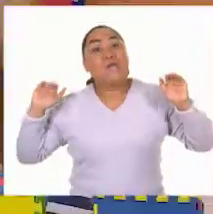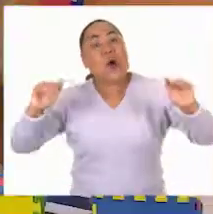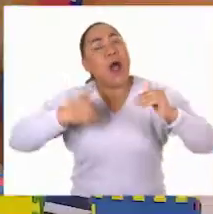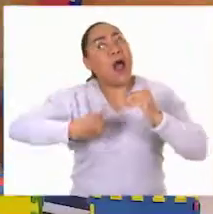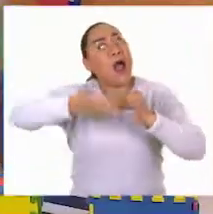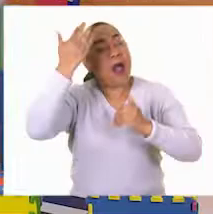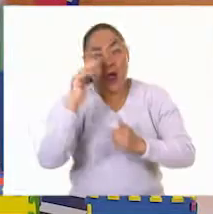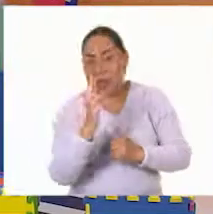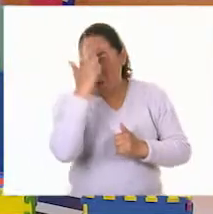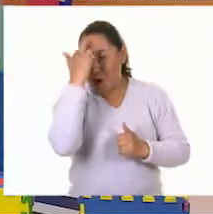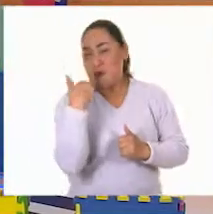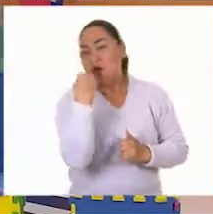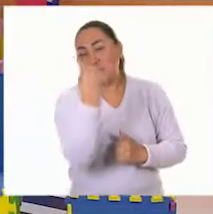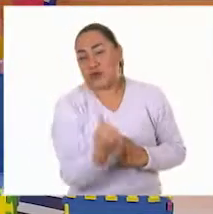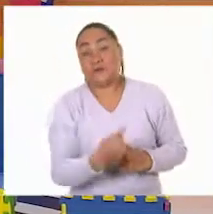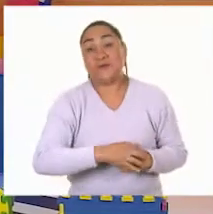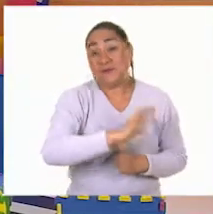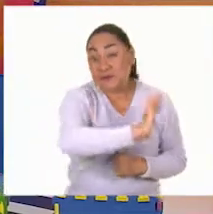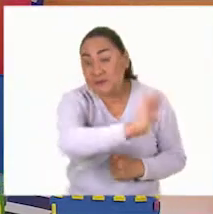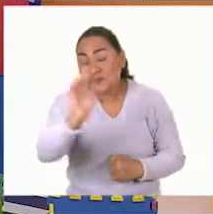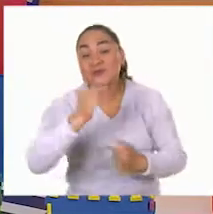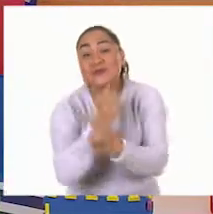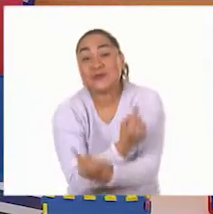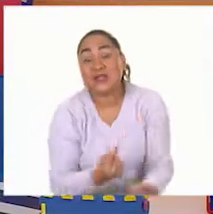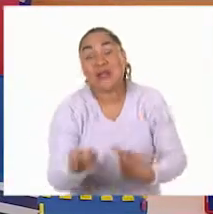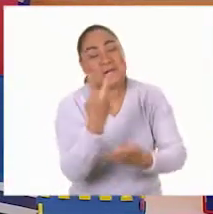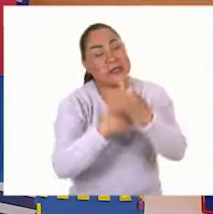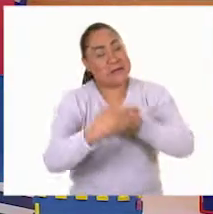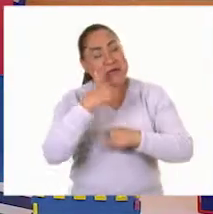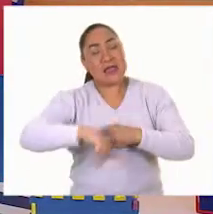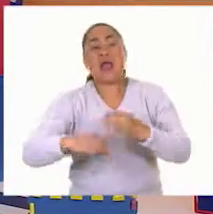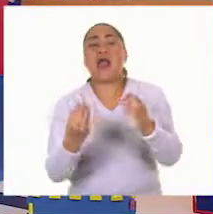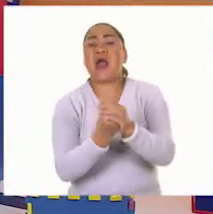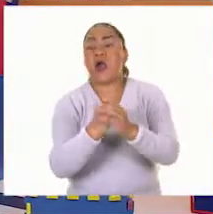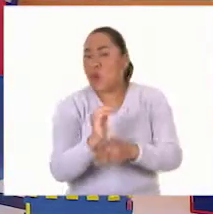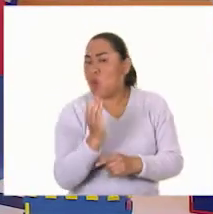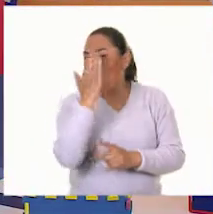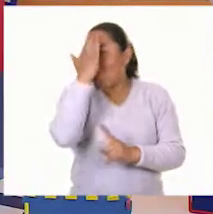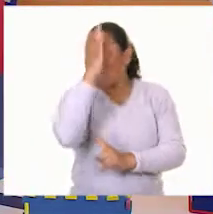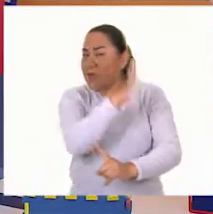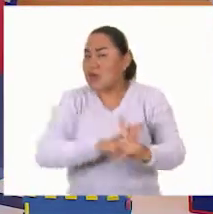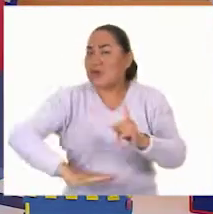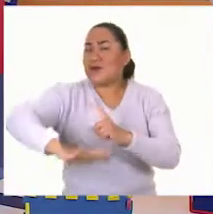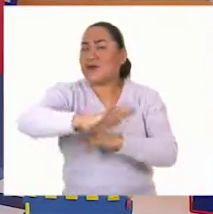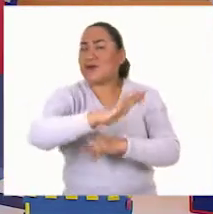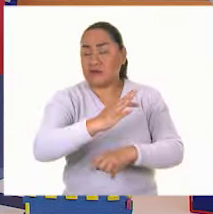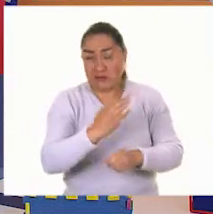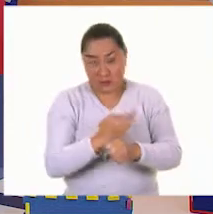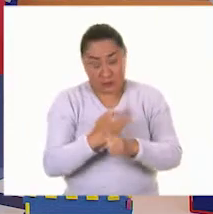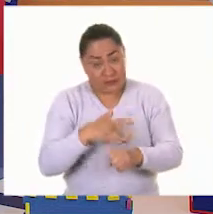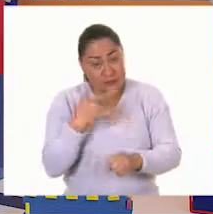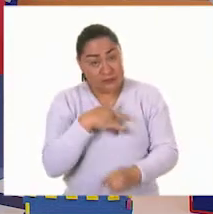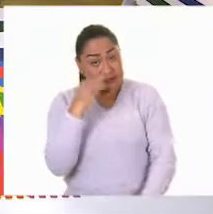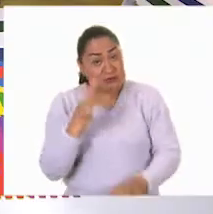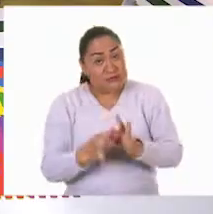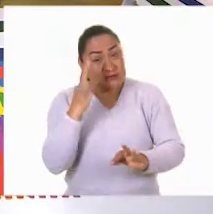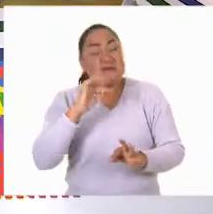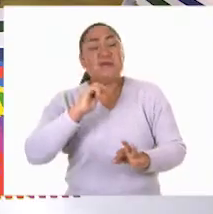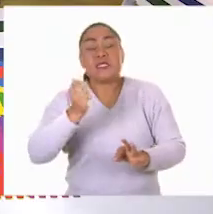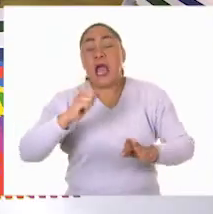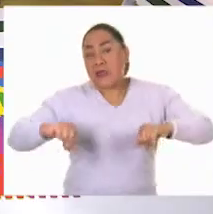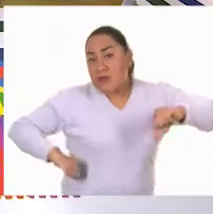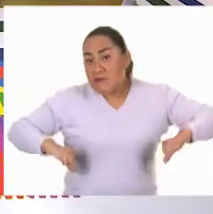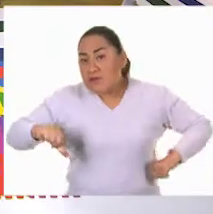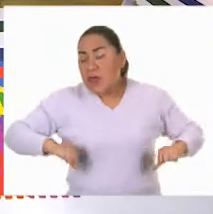Hola, niños. Bienvenidos a su clase de conocimiento del medio. ¿Ya están listos para continuar nuestro tema de actividades recreativas en familia?